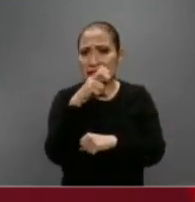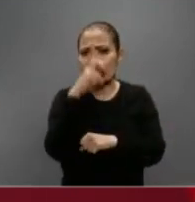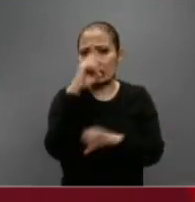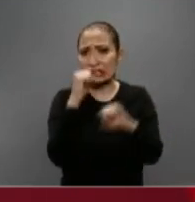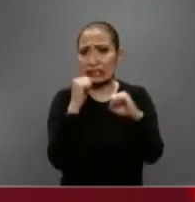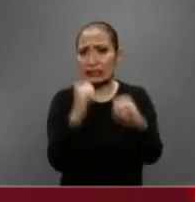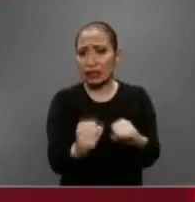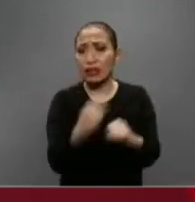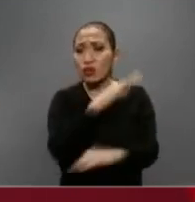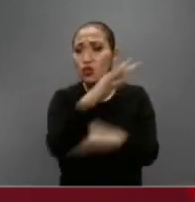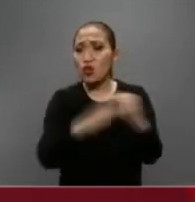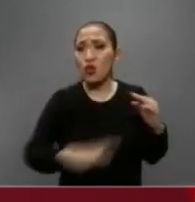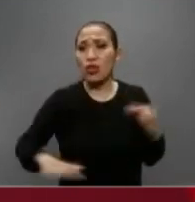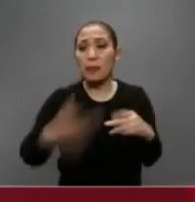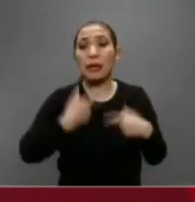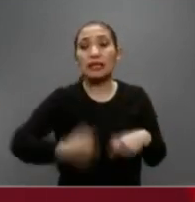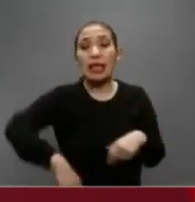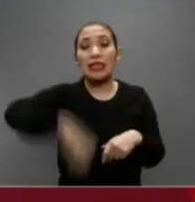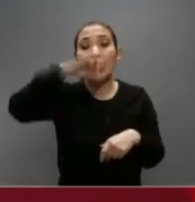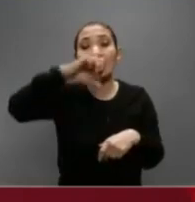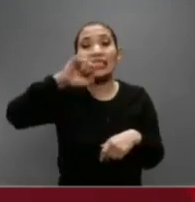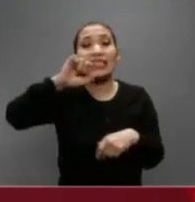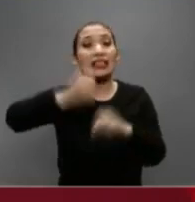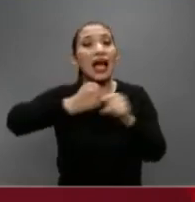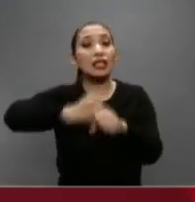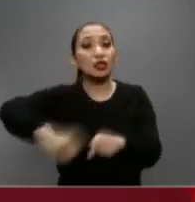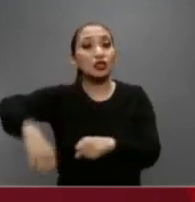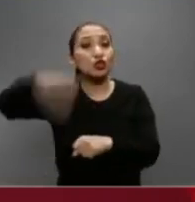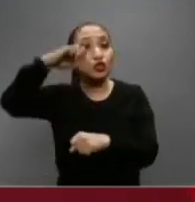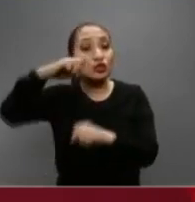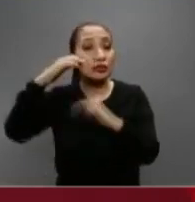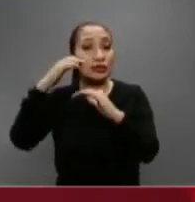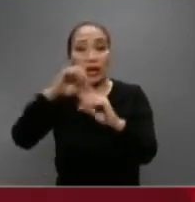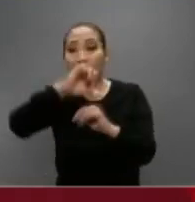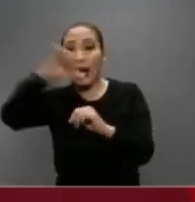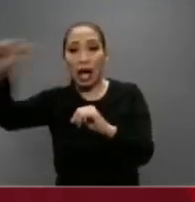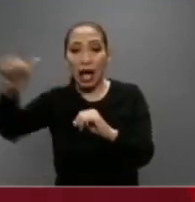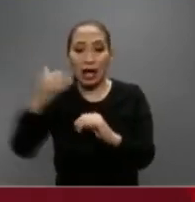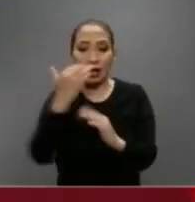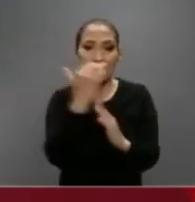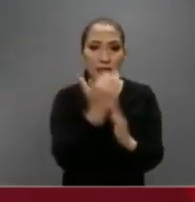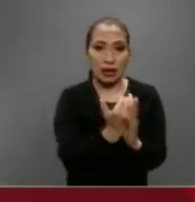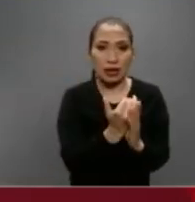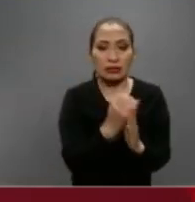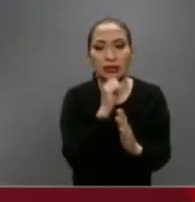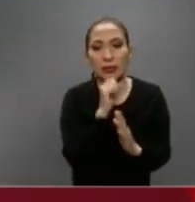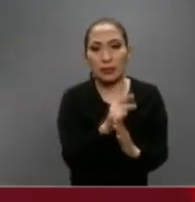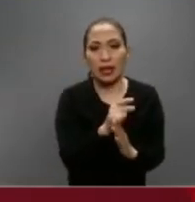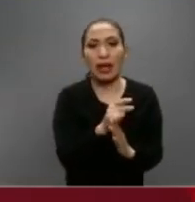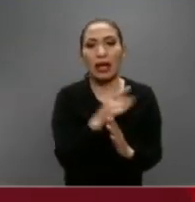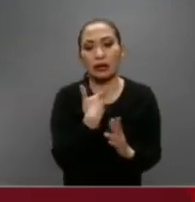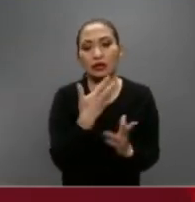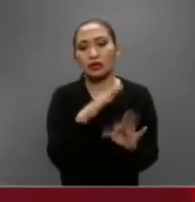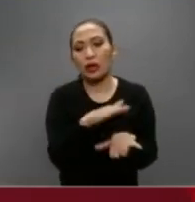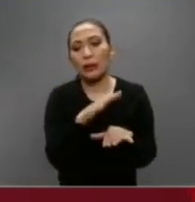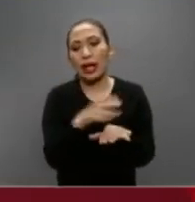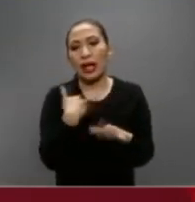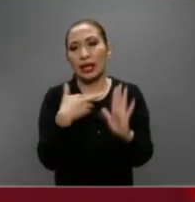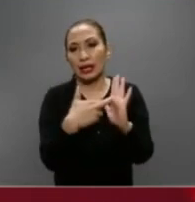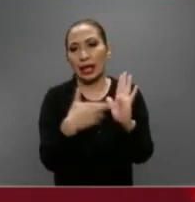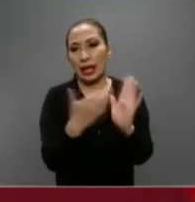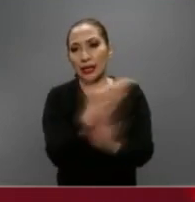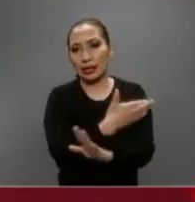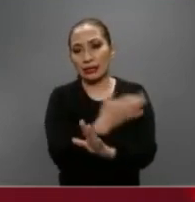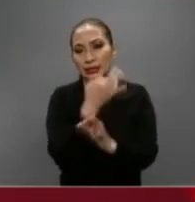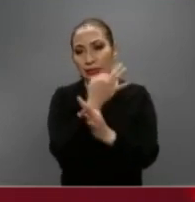estricta a toda persona mayor de 60 años, y hemos reducido el umbral también con respecto a la medida